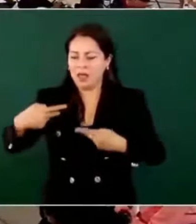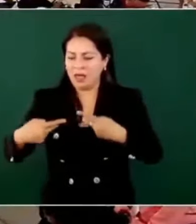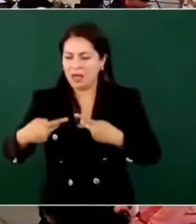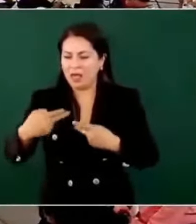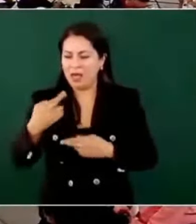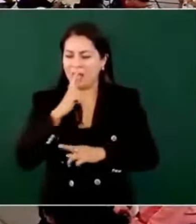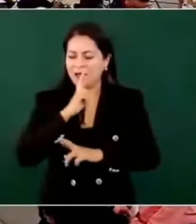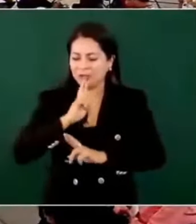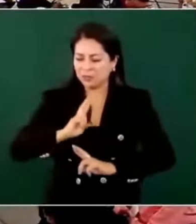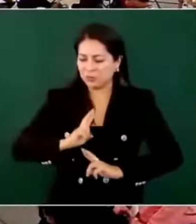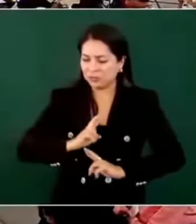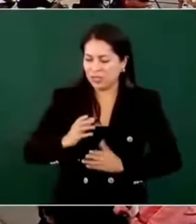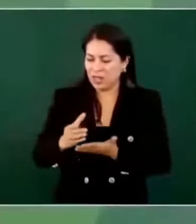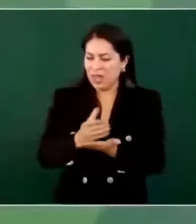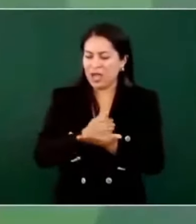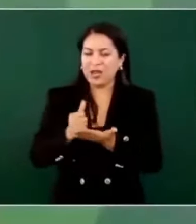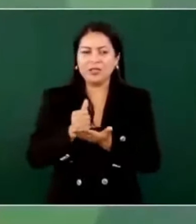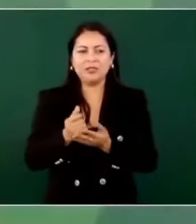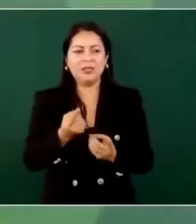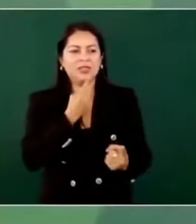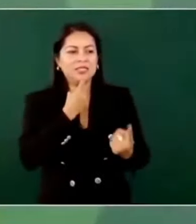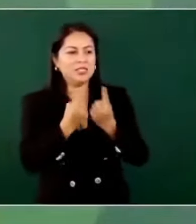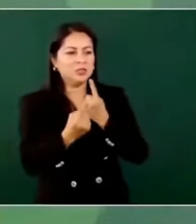no se garantice el derecho a disentir.